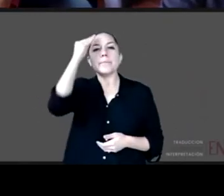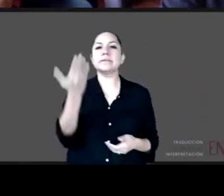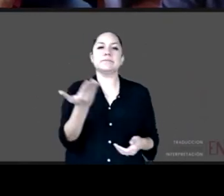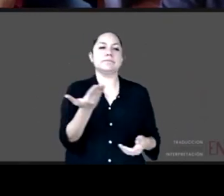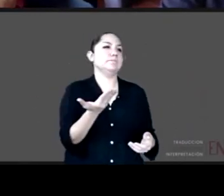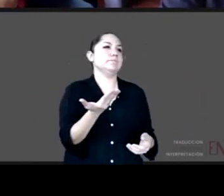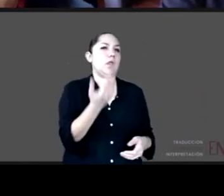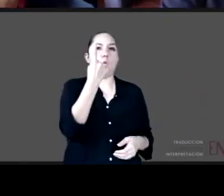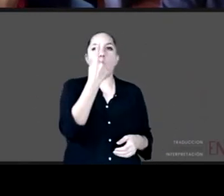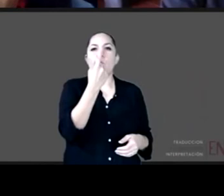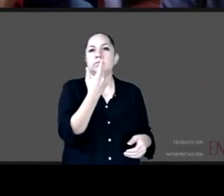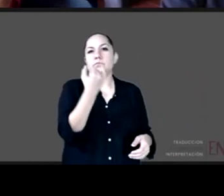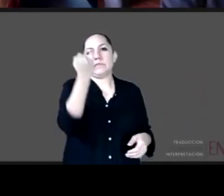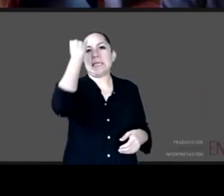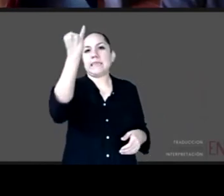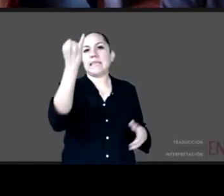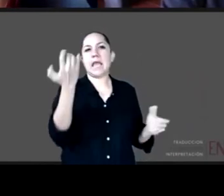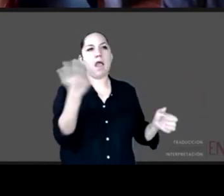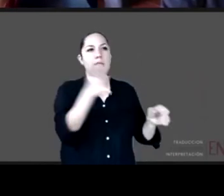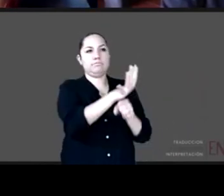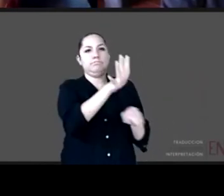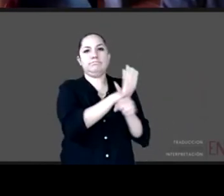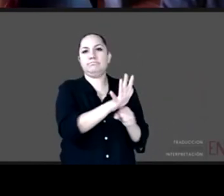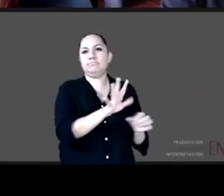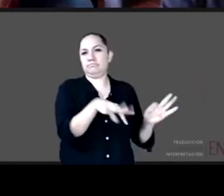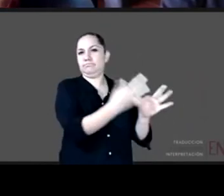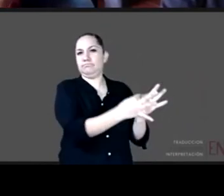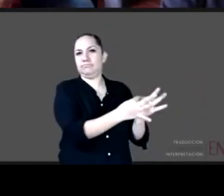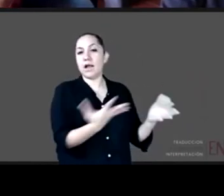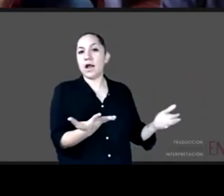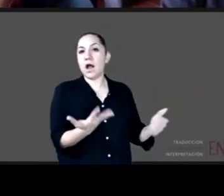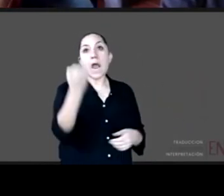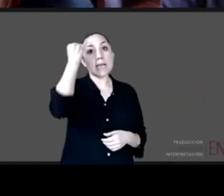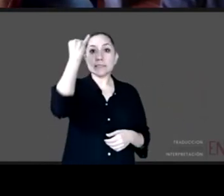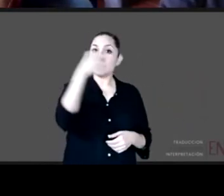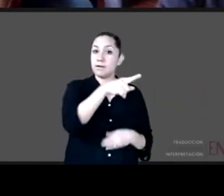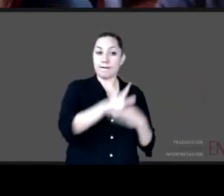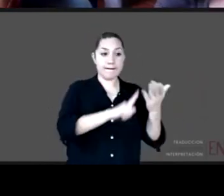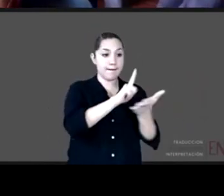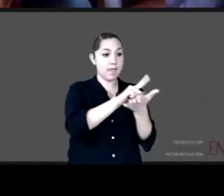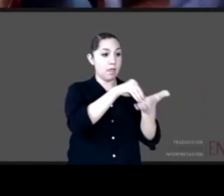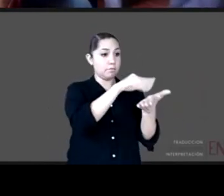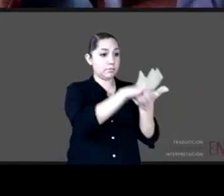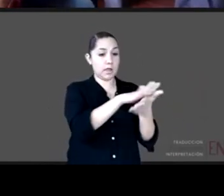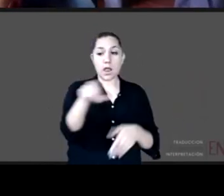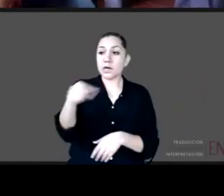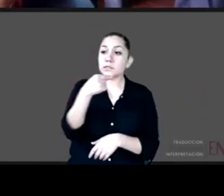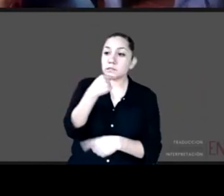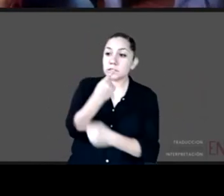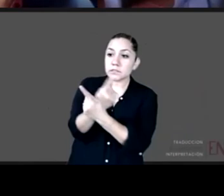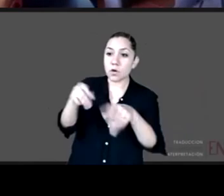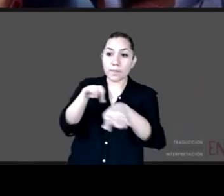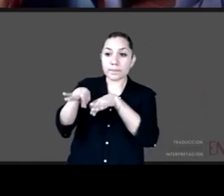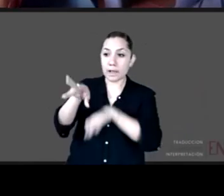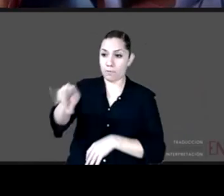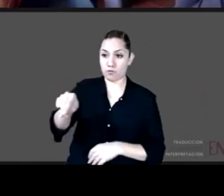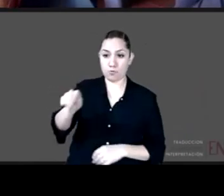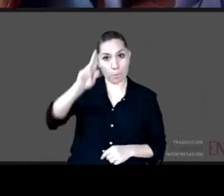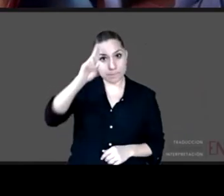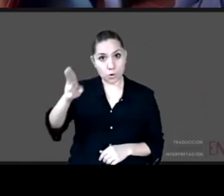México prohíbe el trabajo infantil, sola no funciona. O sea, son familias que viven en pobreza extrema,